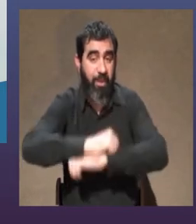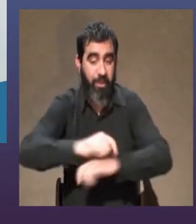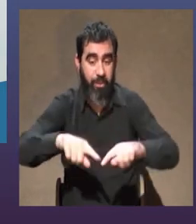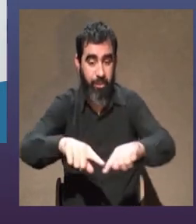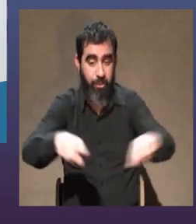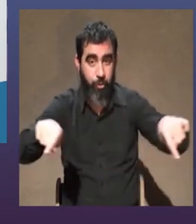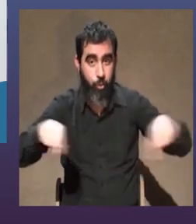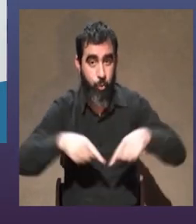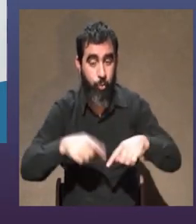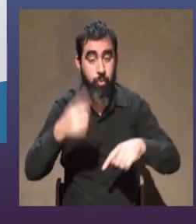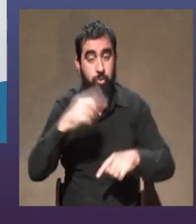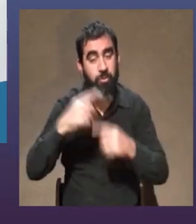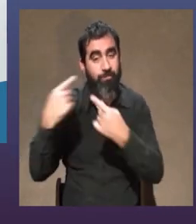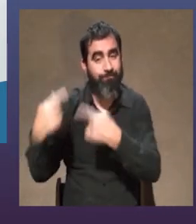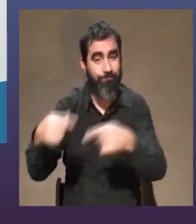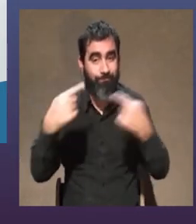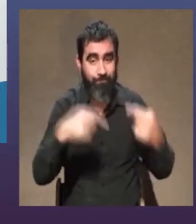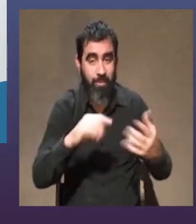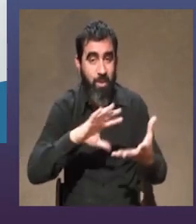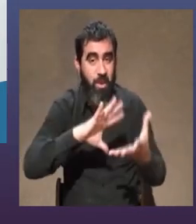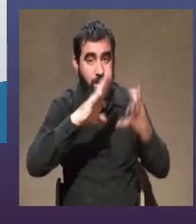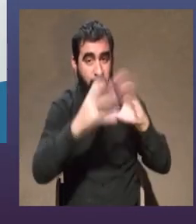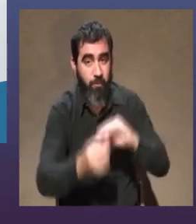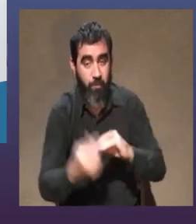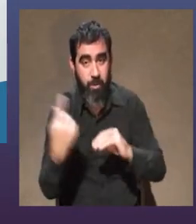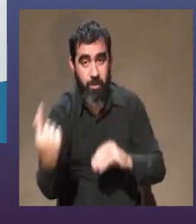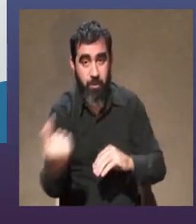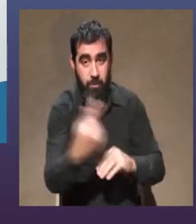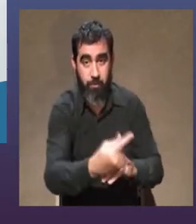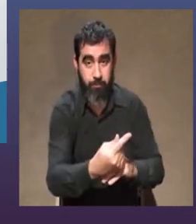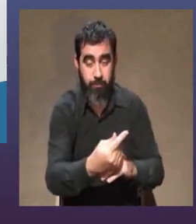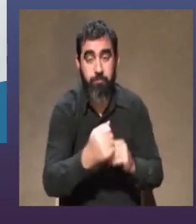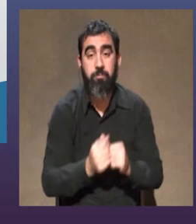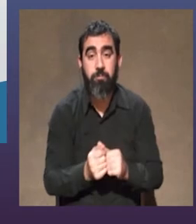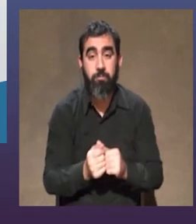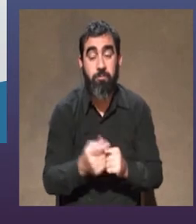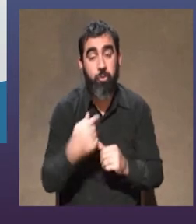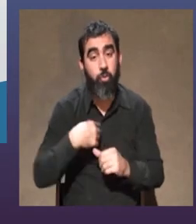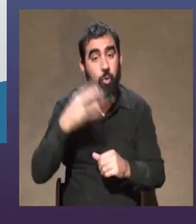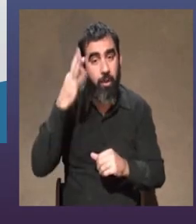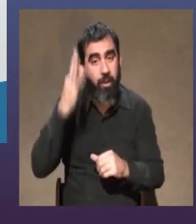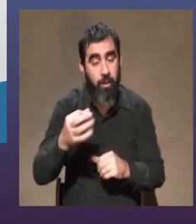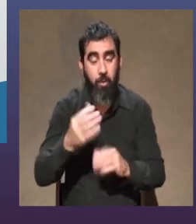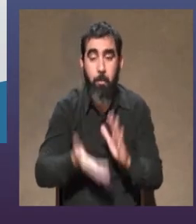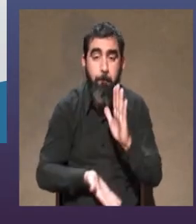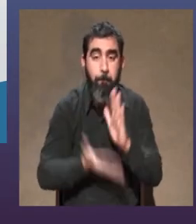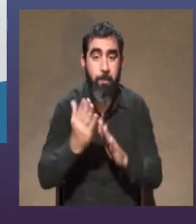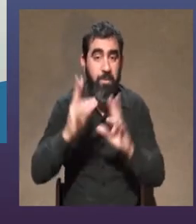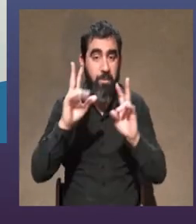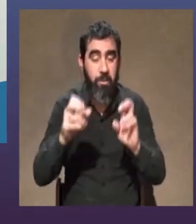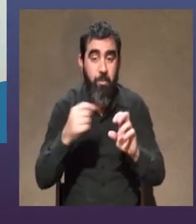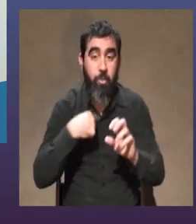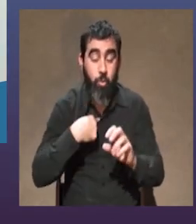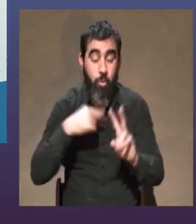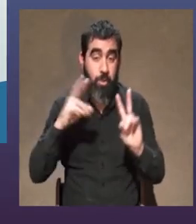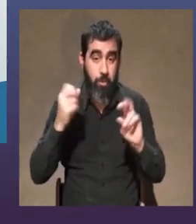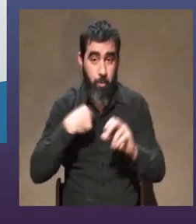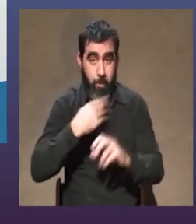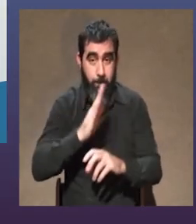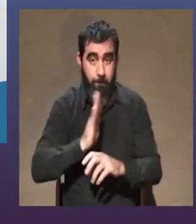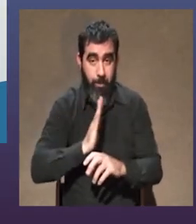entonces los estilos cambian completamente y me parece que tiene más o por lo menos en mi caso